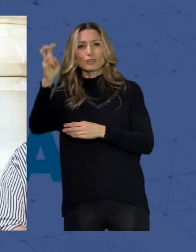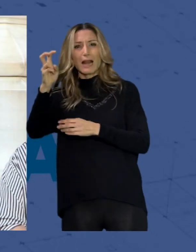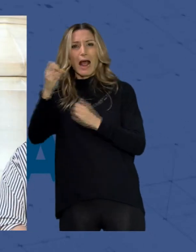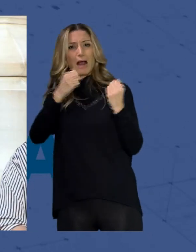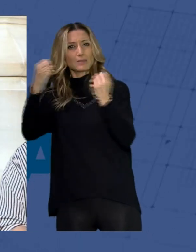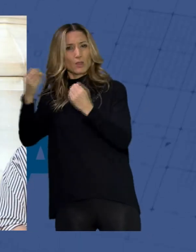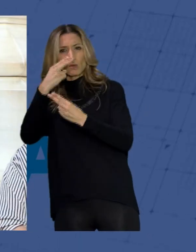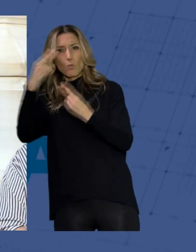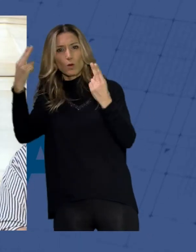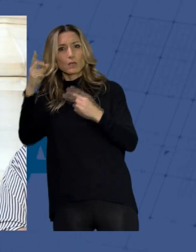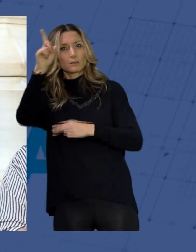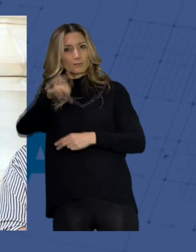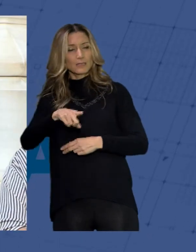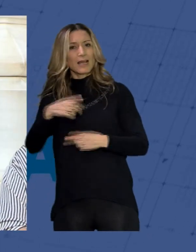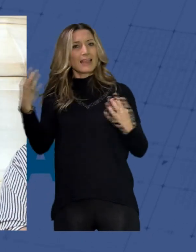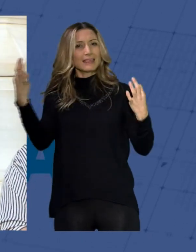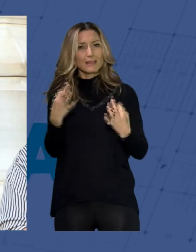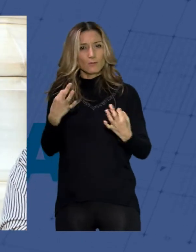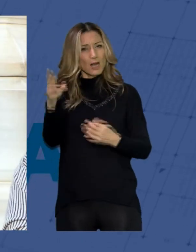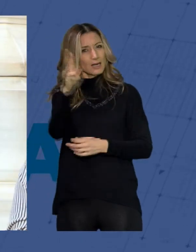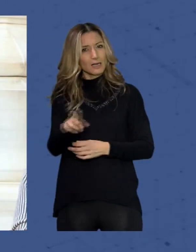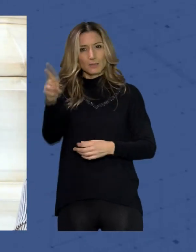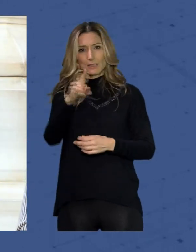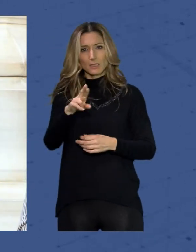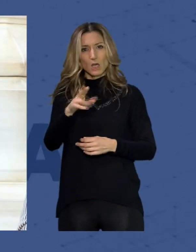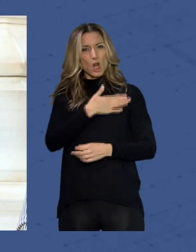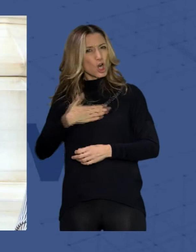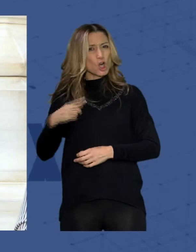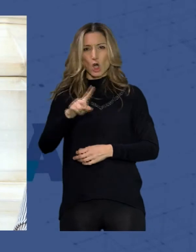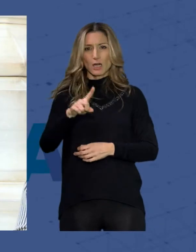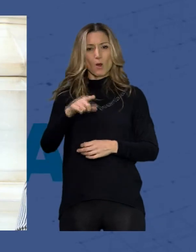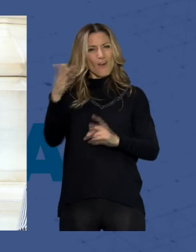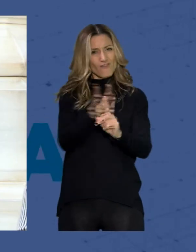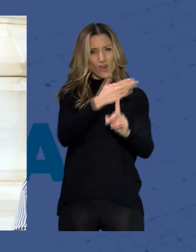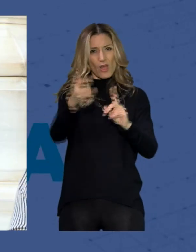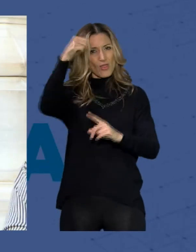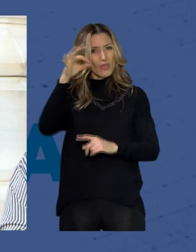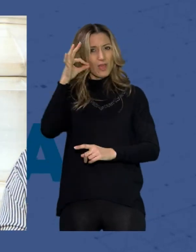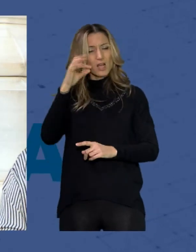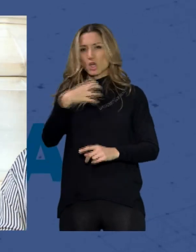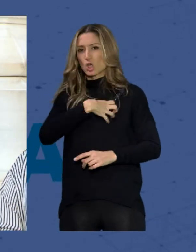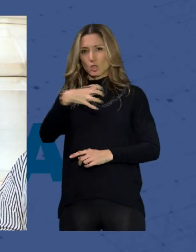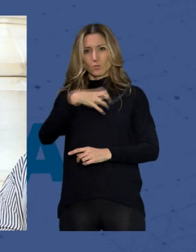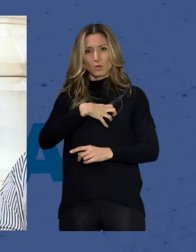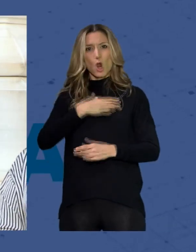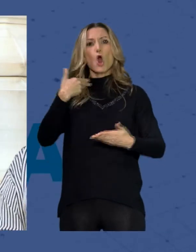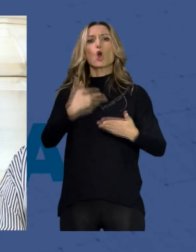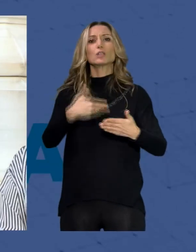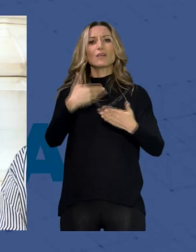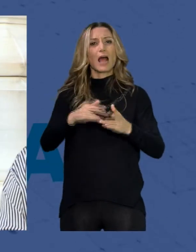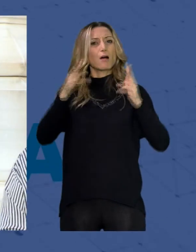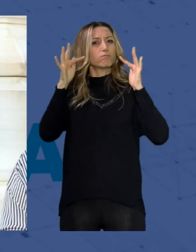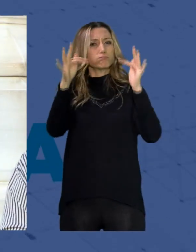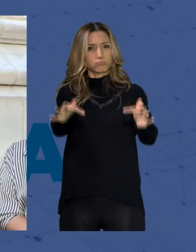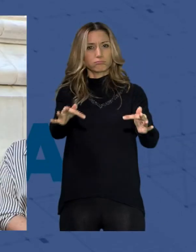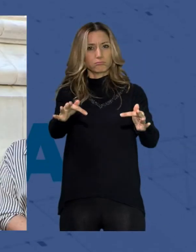públicas también debemos incidir en que no queremos esta violencia y que no se puede justificar nunca más de